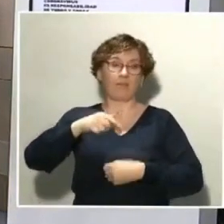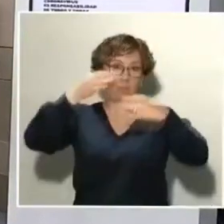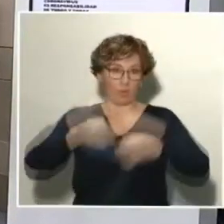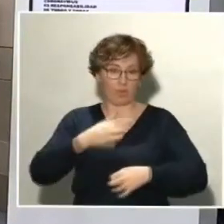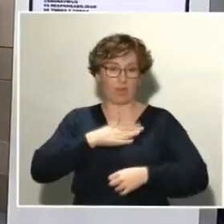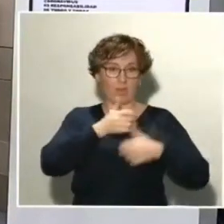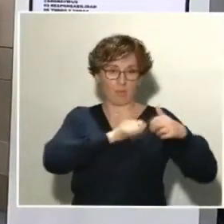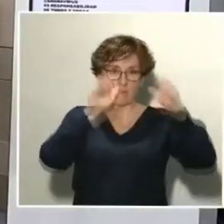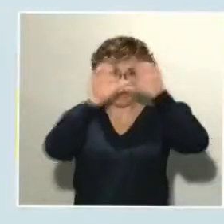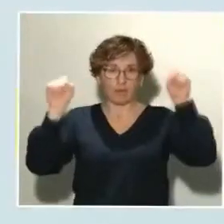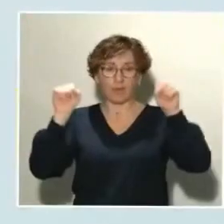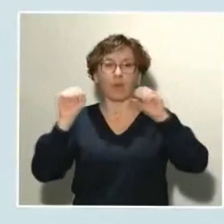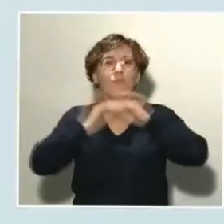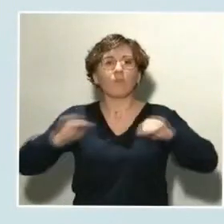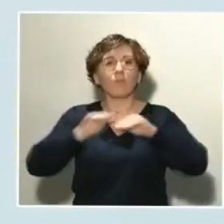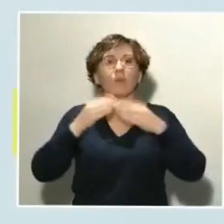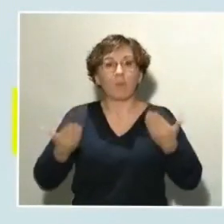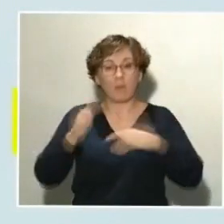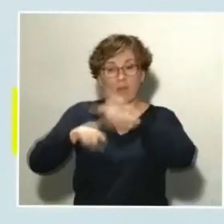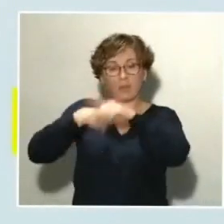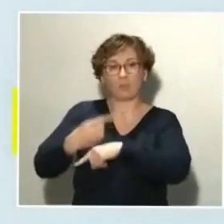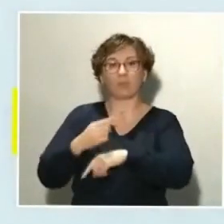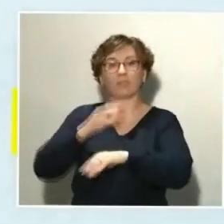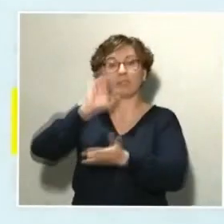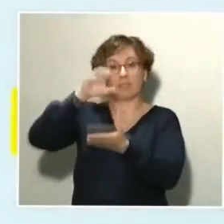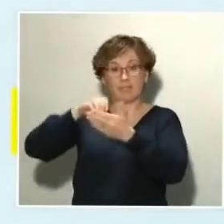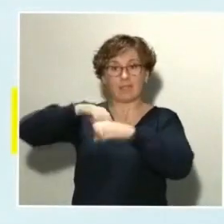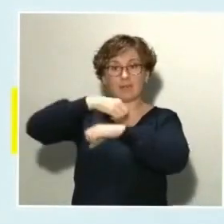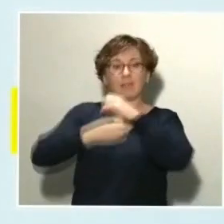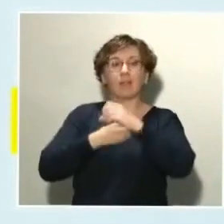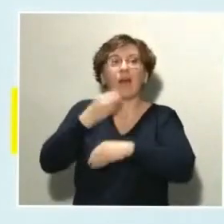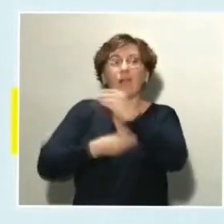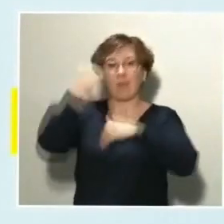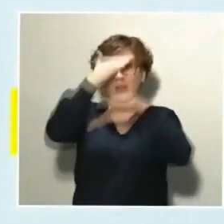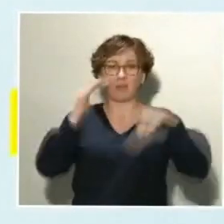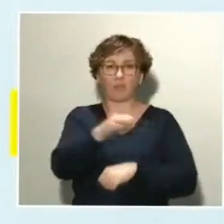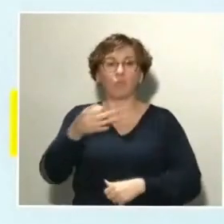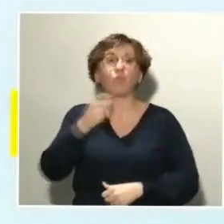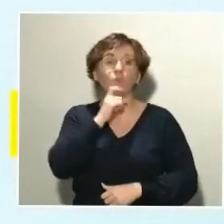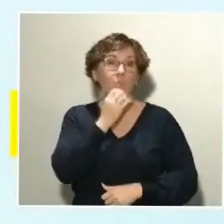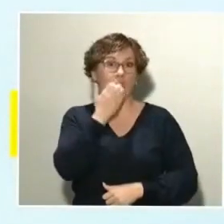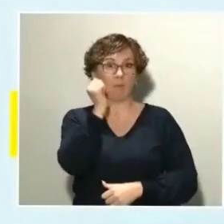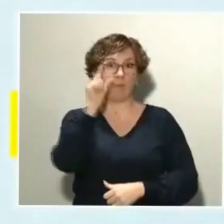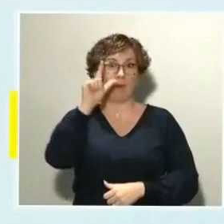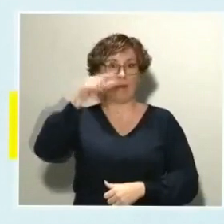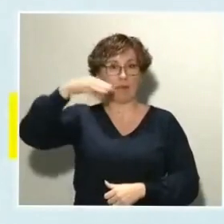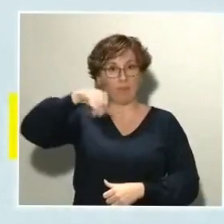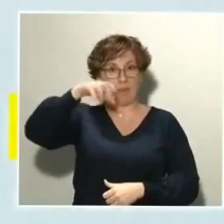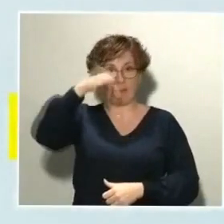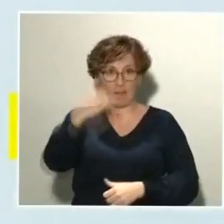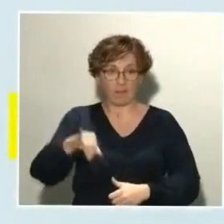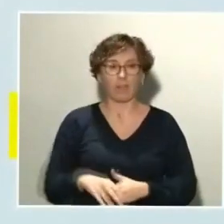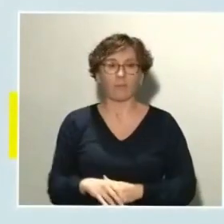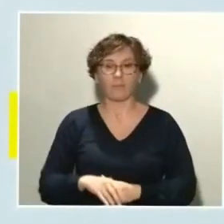cargo de la seguridad de centrales nucleares como Almaraz? Bueno, pues es una instrucción en el punto y habitualmente estas